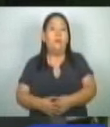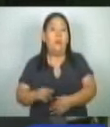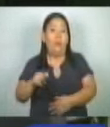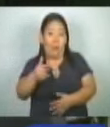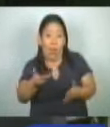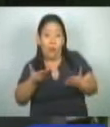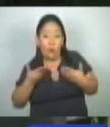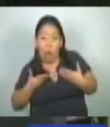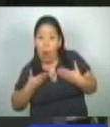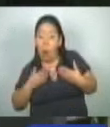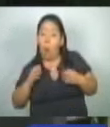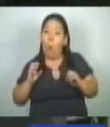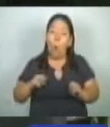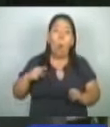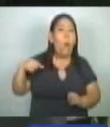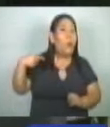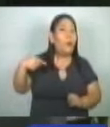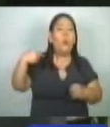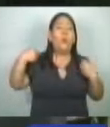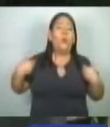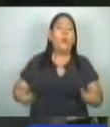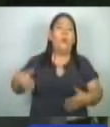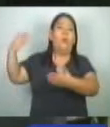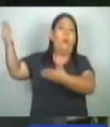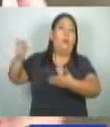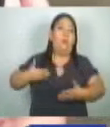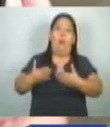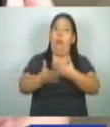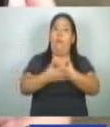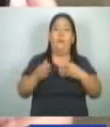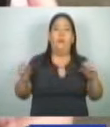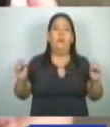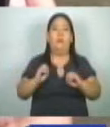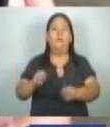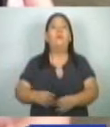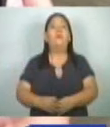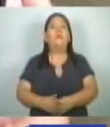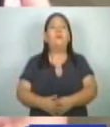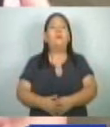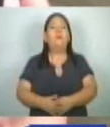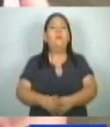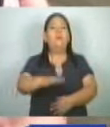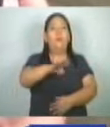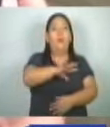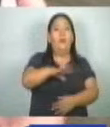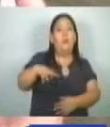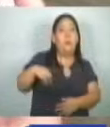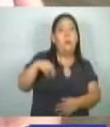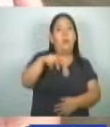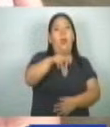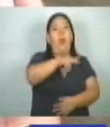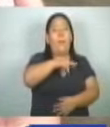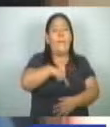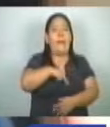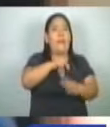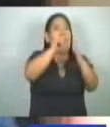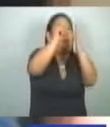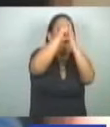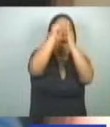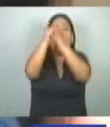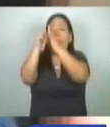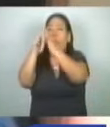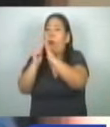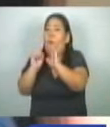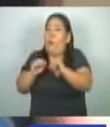van a ayudar o cuándo lo van a traer, eso no nos han dado. Por ahora, los familiares y amigos seguirán tocando puertas para